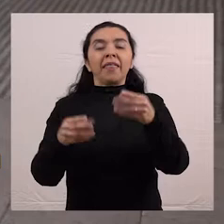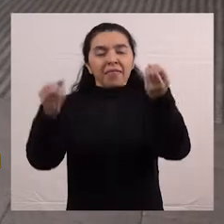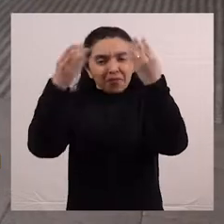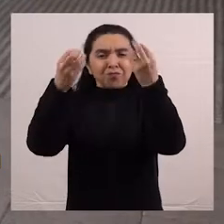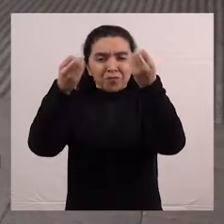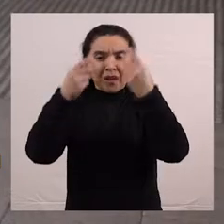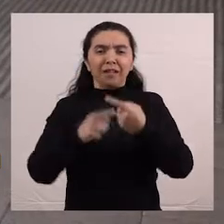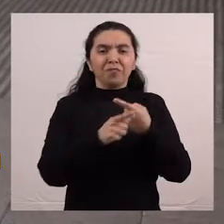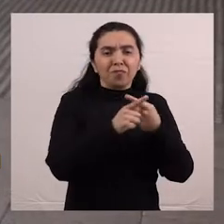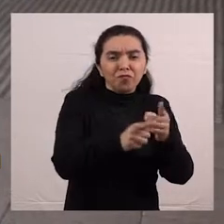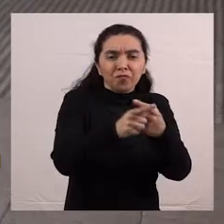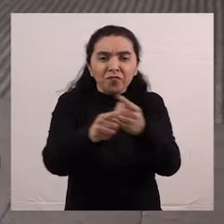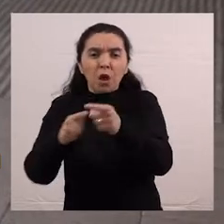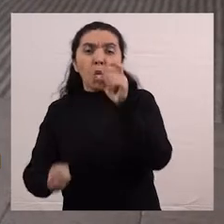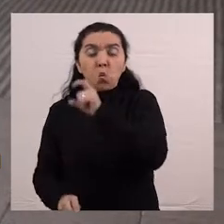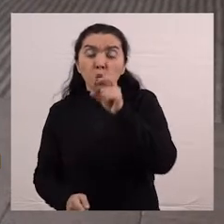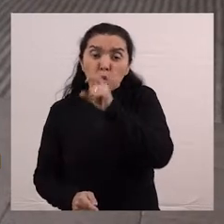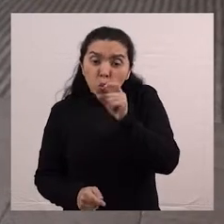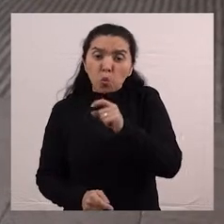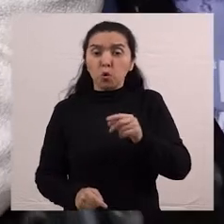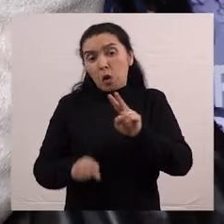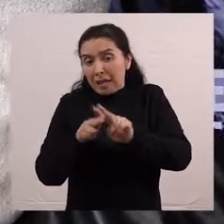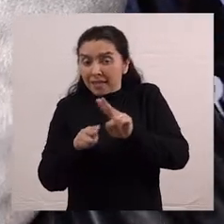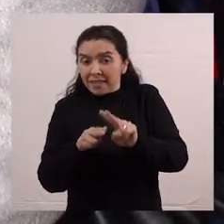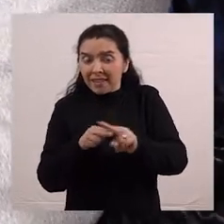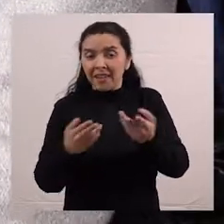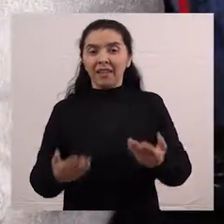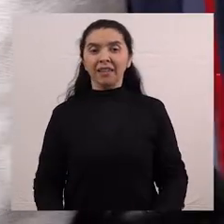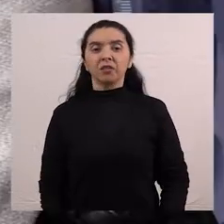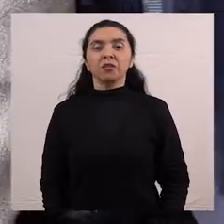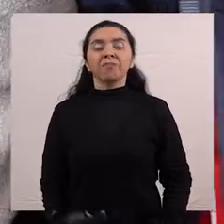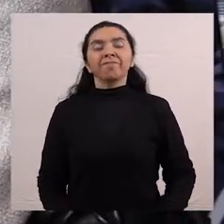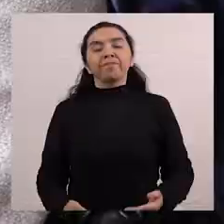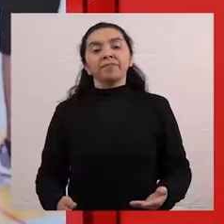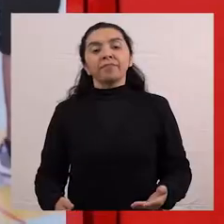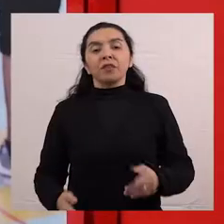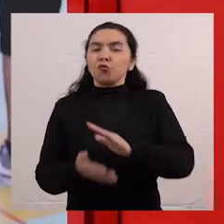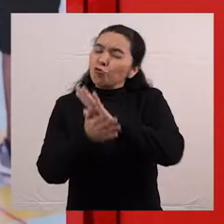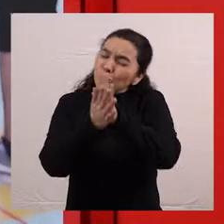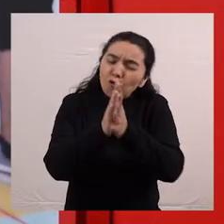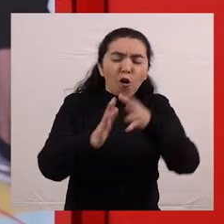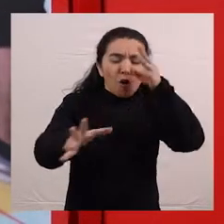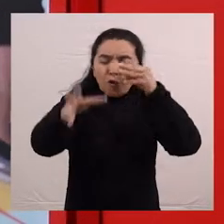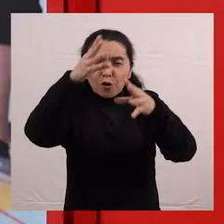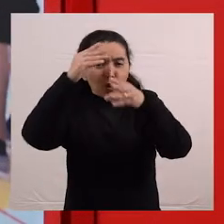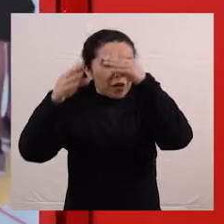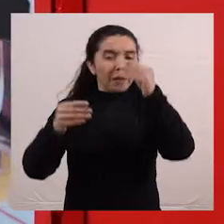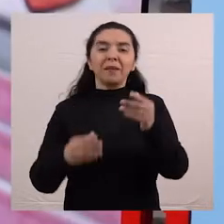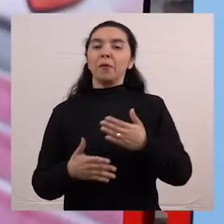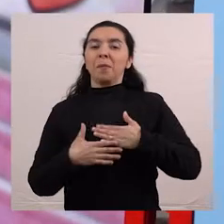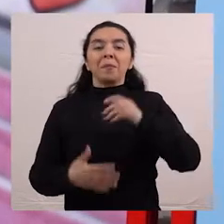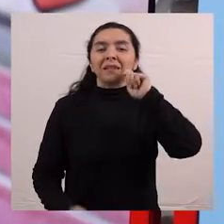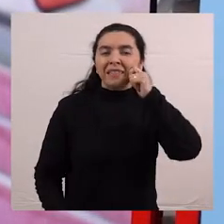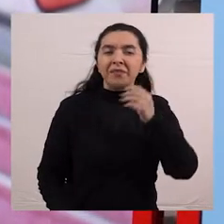perfeccionarme en diferentes cursos que se han realizado y todo lo que he aprendido ahí me